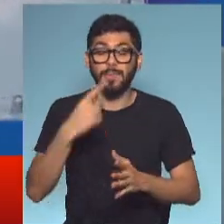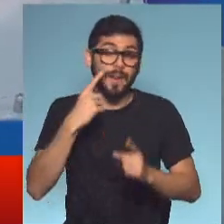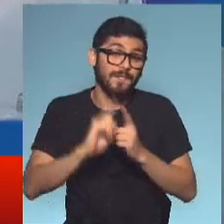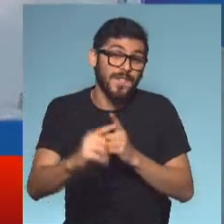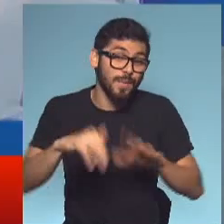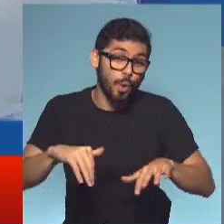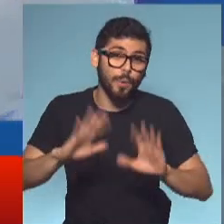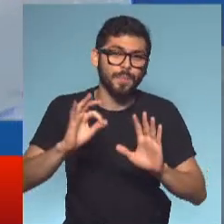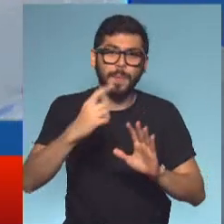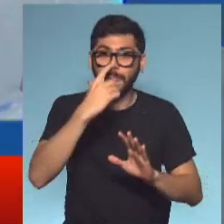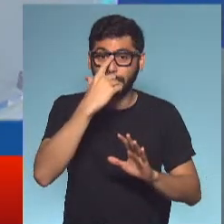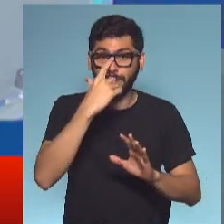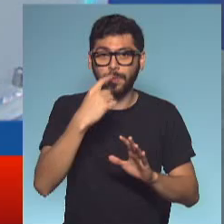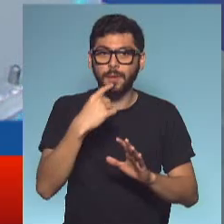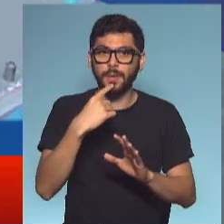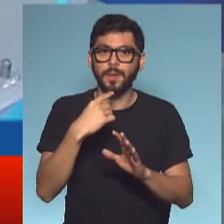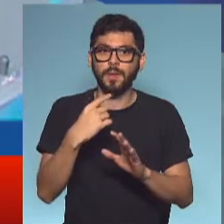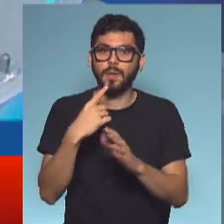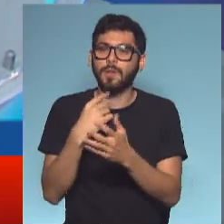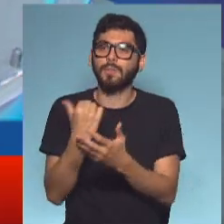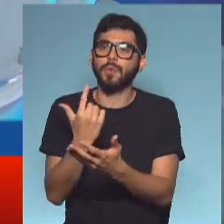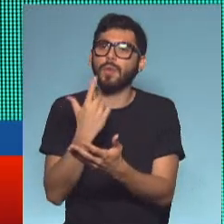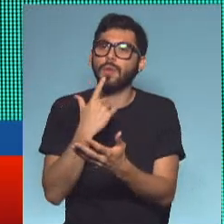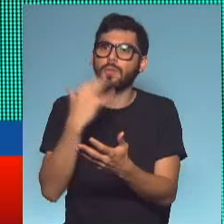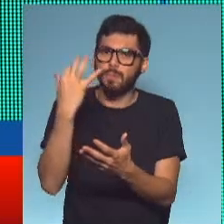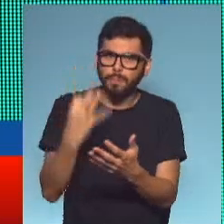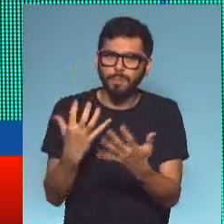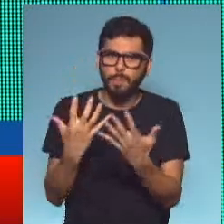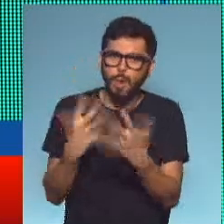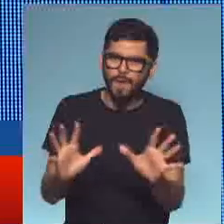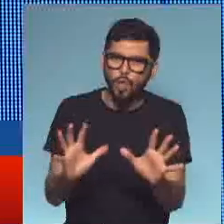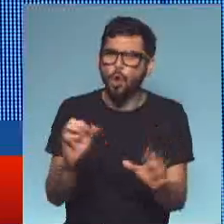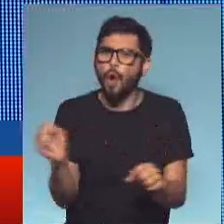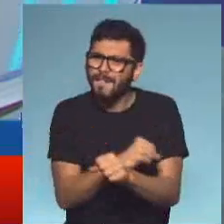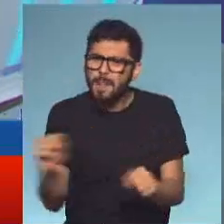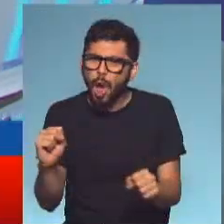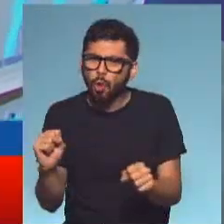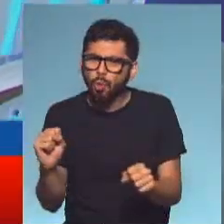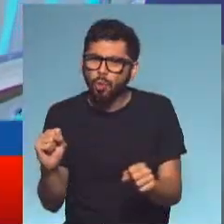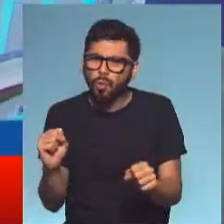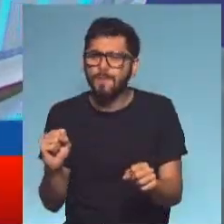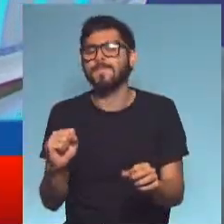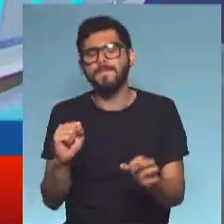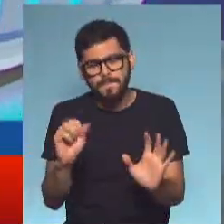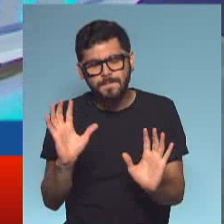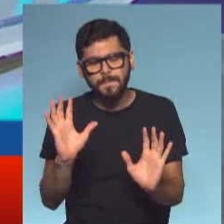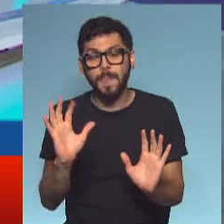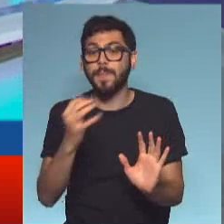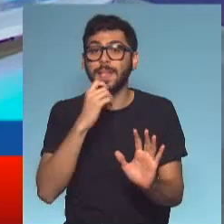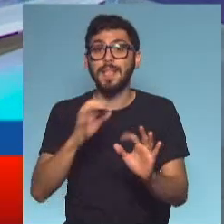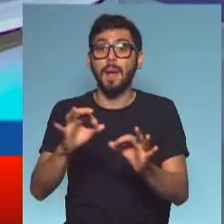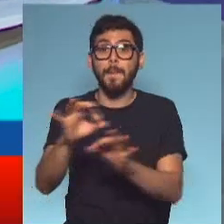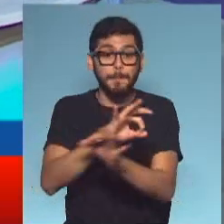amenaza con declinar su postulación. Podríamos decir ya, declinó su postulación. si el proyecto de ley sigue